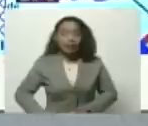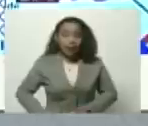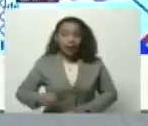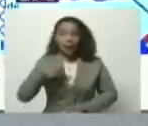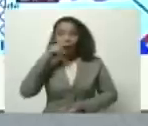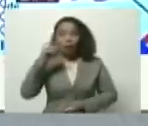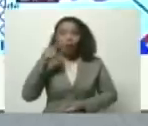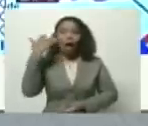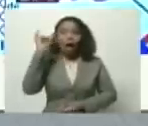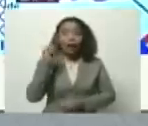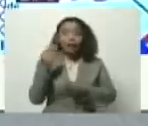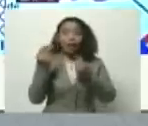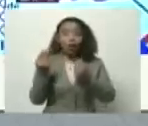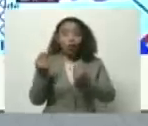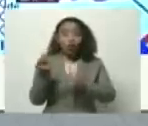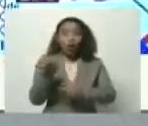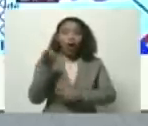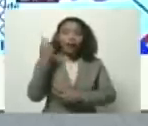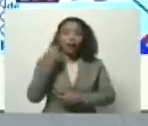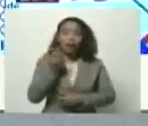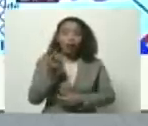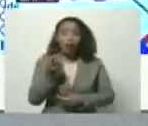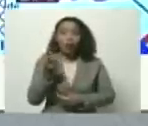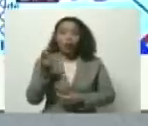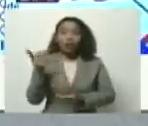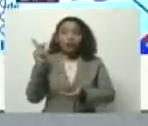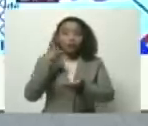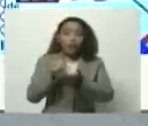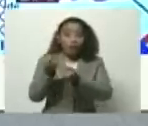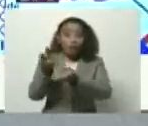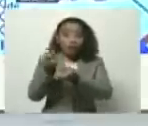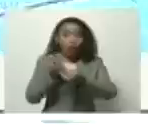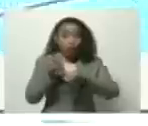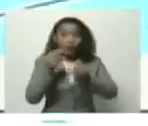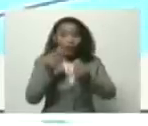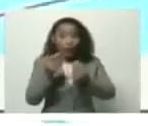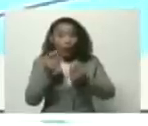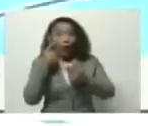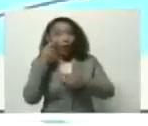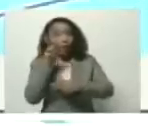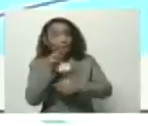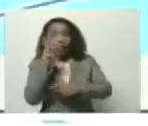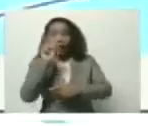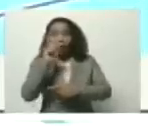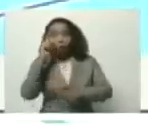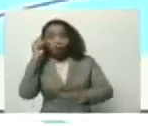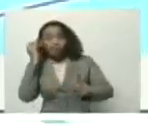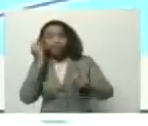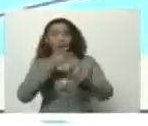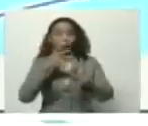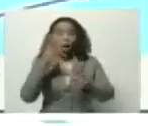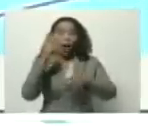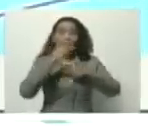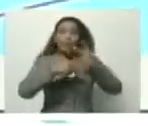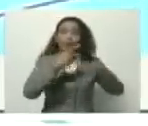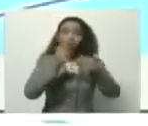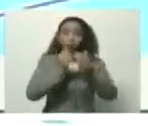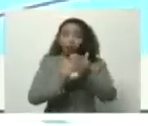tenido recursos, como él lo dijo ayer, líquidos, orgánicos, que no impacten en proceso inflacionario,